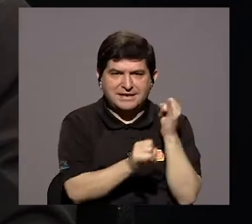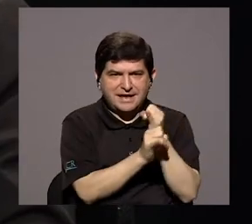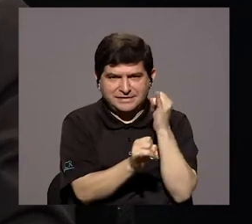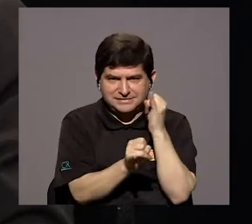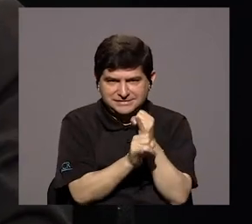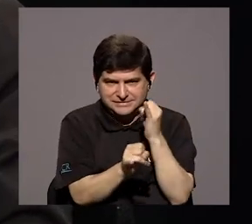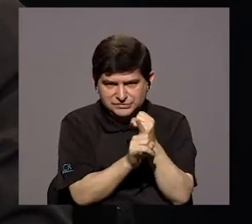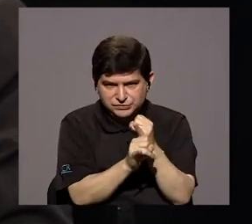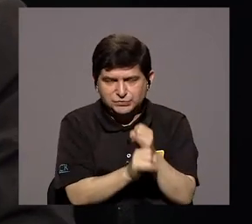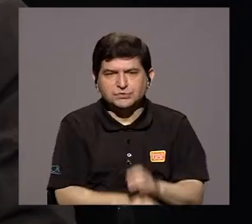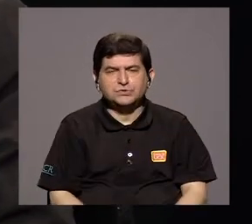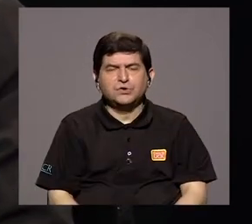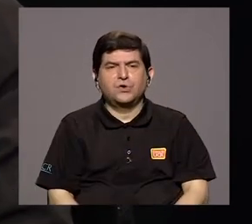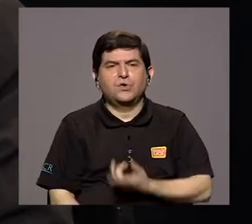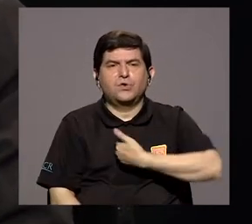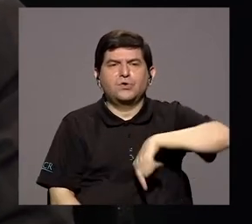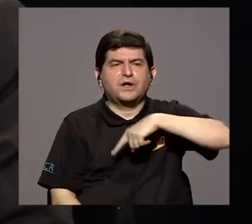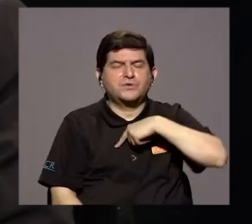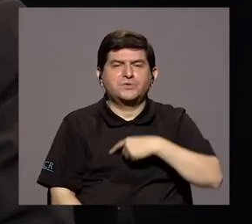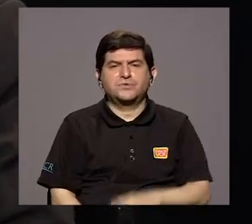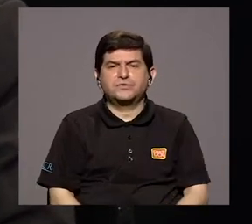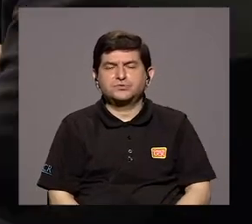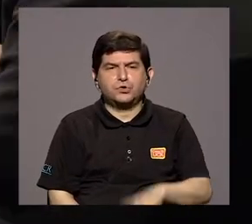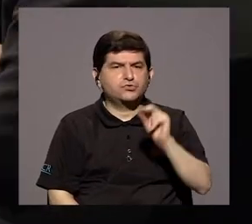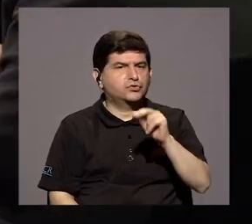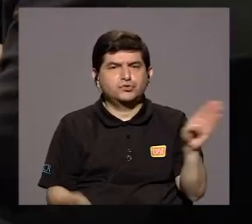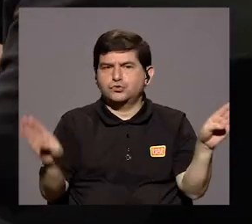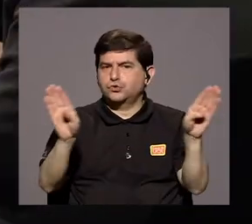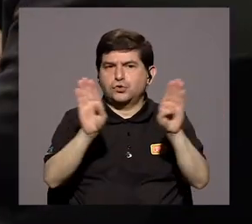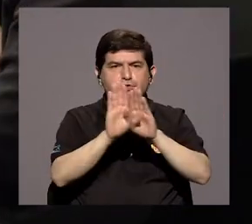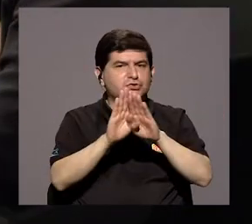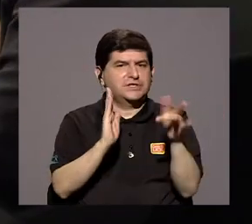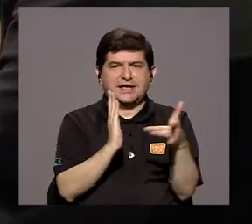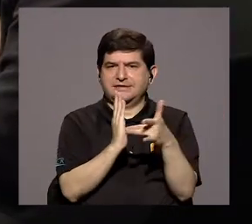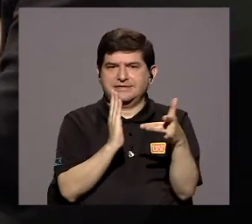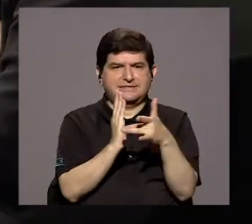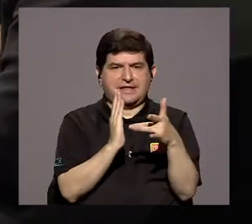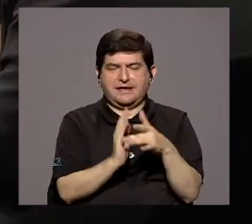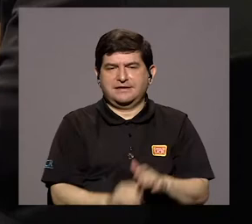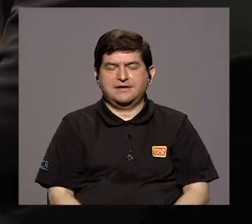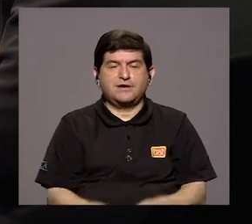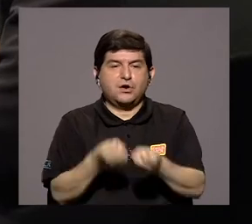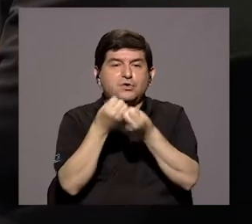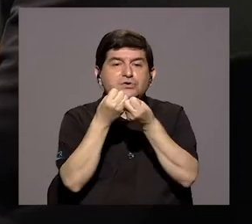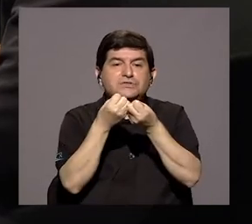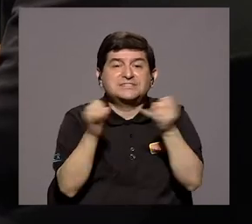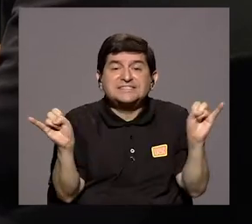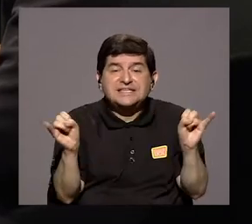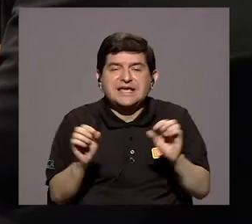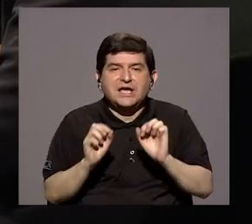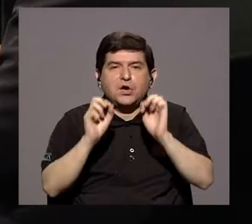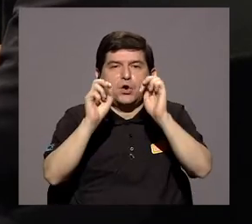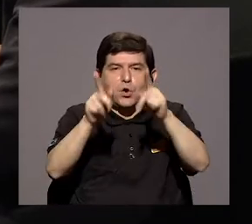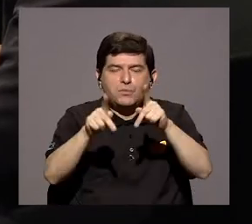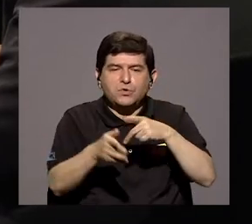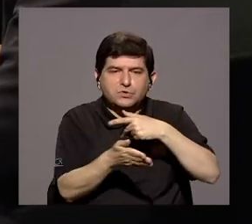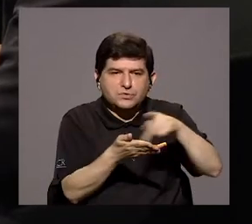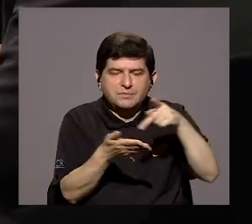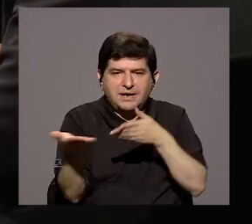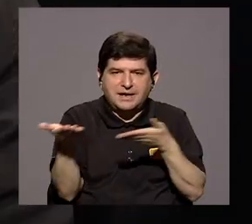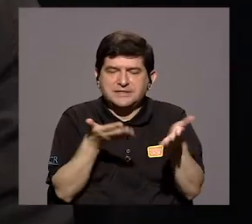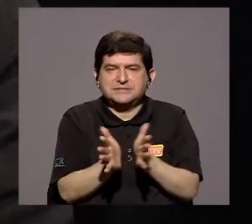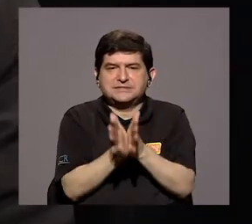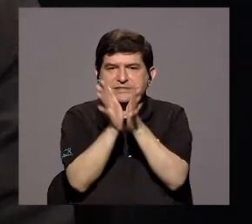podíamos quitarle la posibilidad de un cierre técnico, ¿verdad? Que se quedaban sin posibilidad ni siquiera de poder pagar sus servicios públicos,